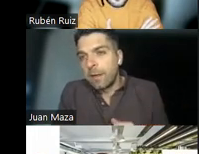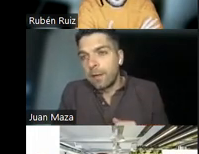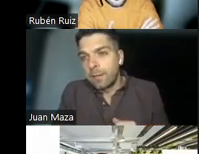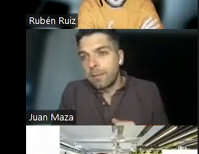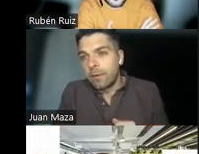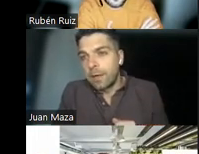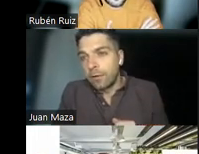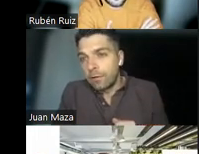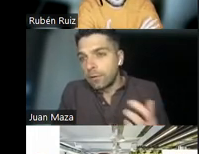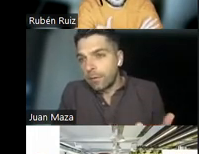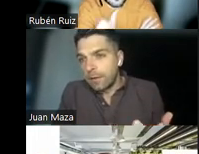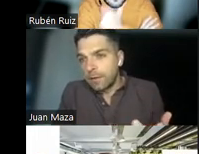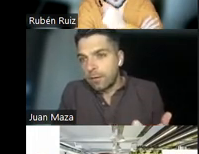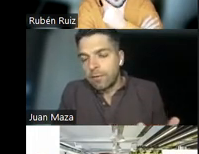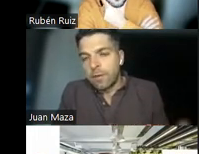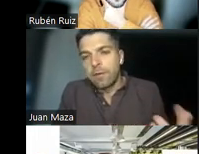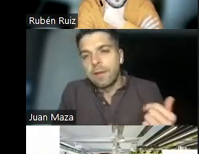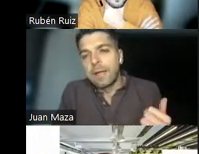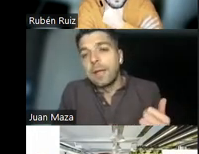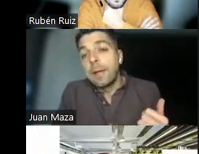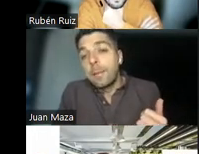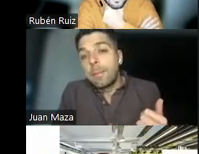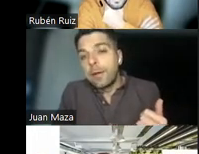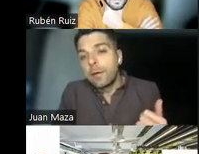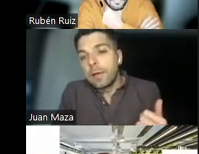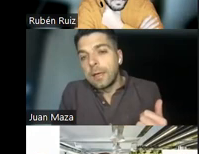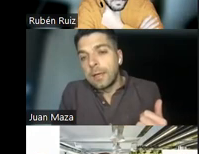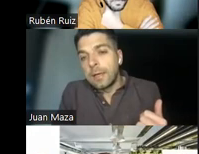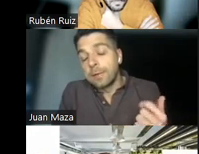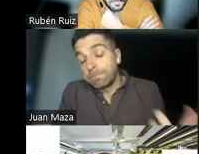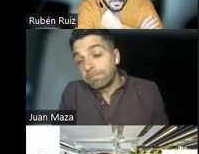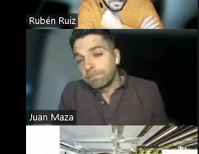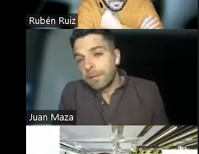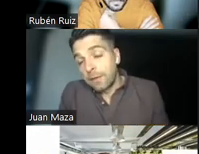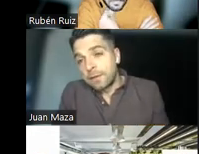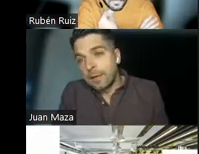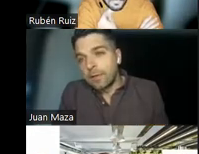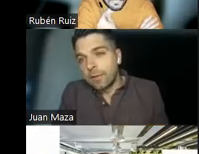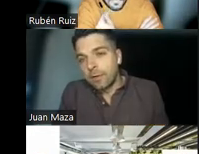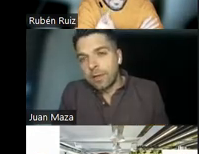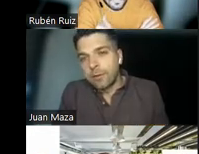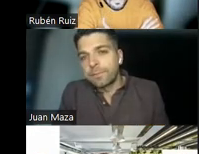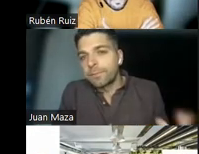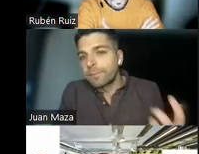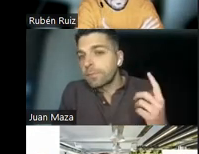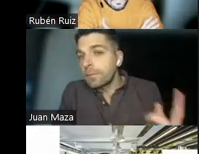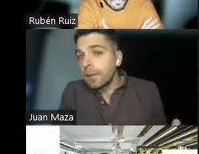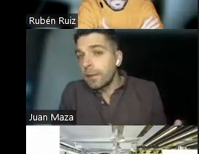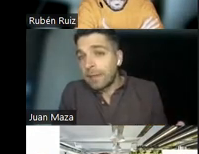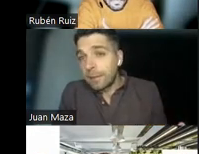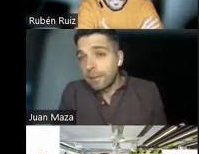mejora el olfato en pacientes con infecciones virales. Pero necesitamos ensayos clínicos.